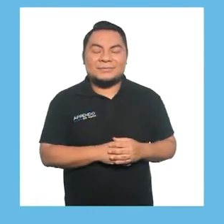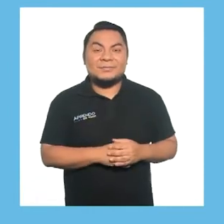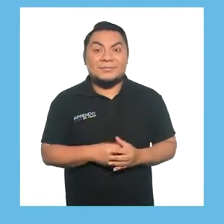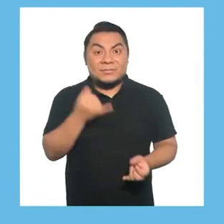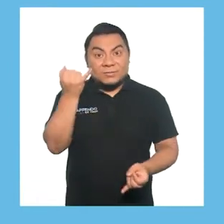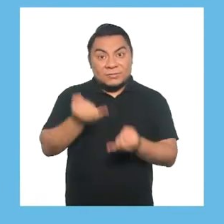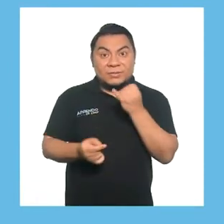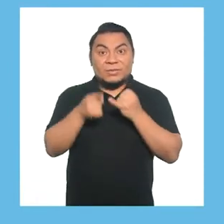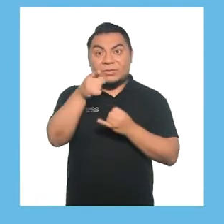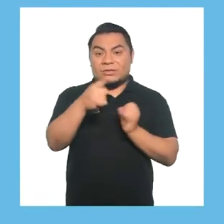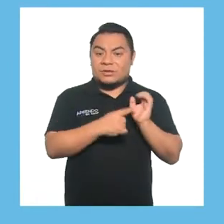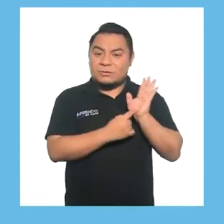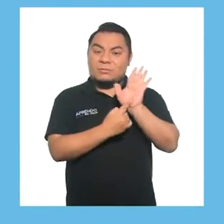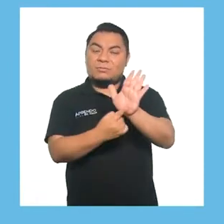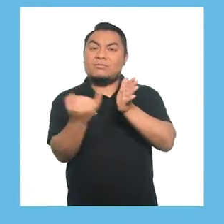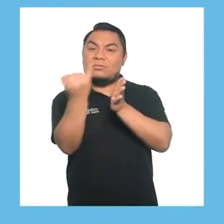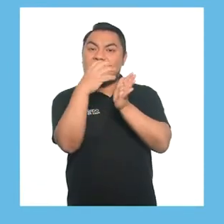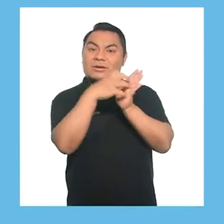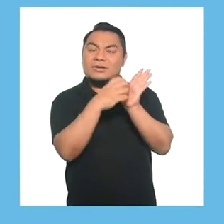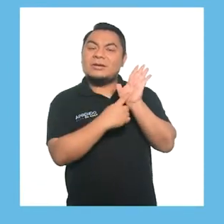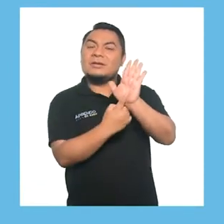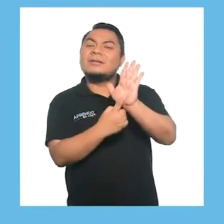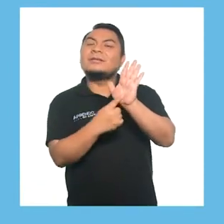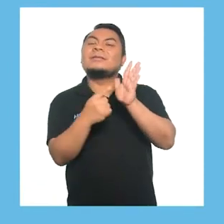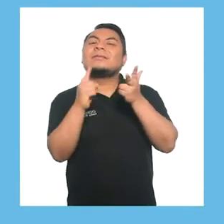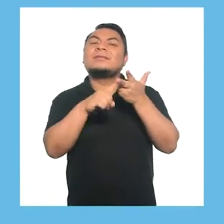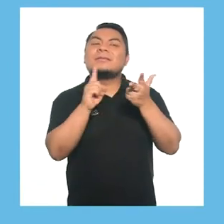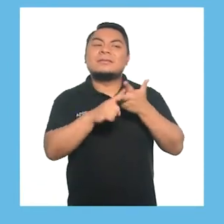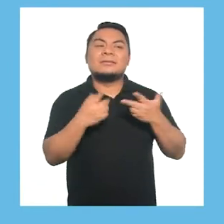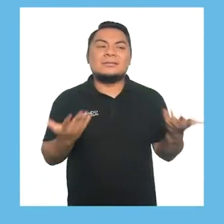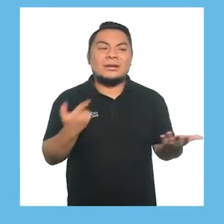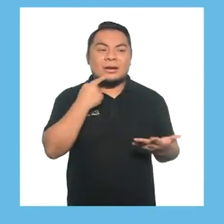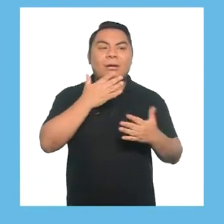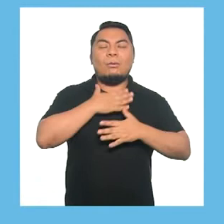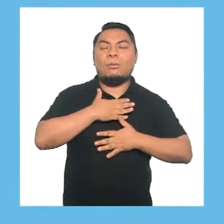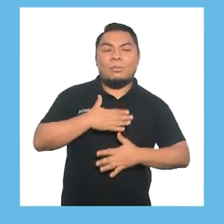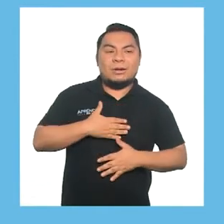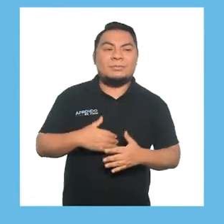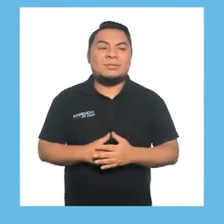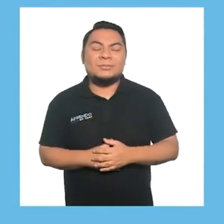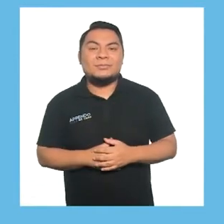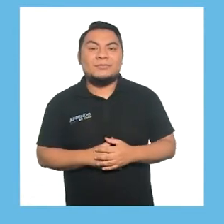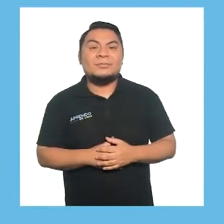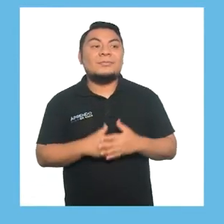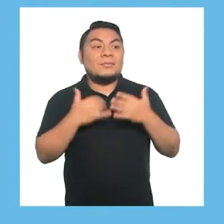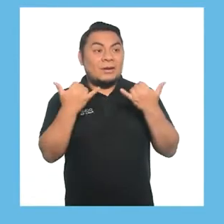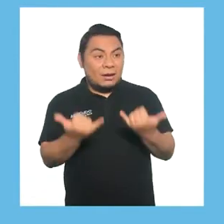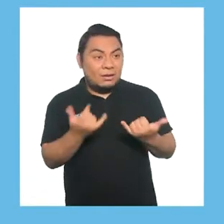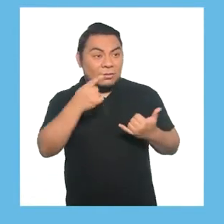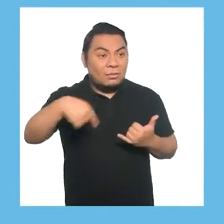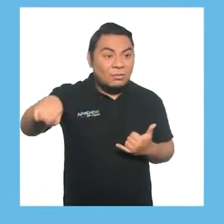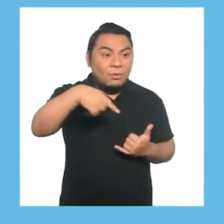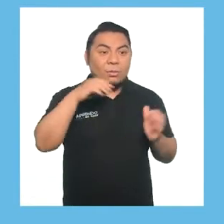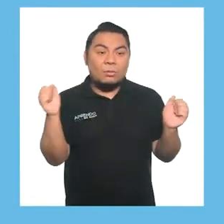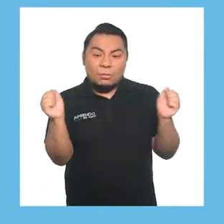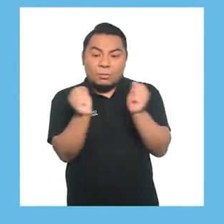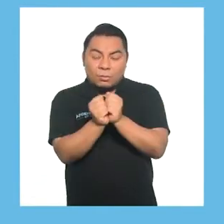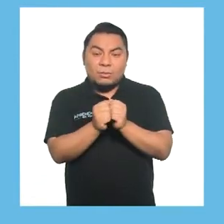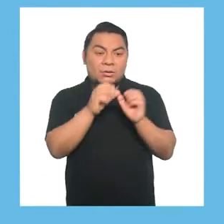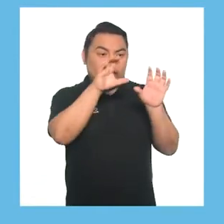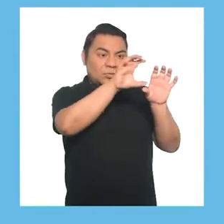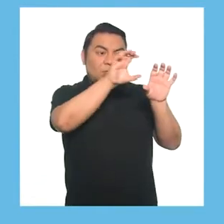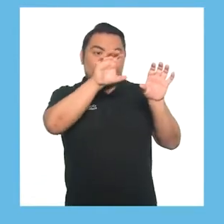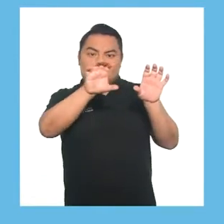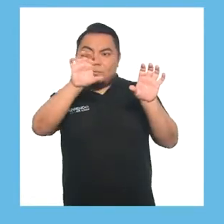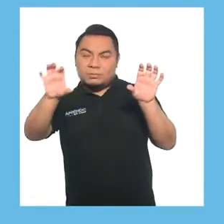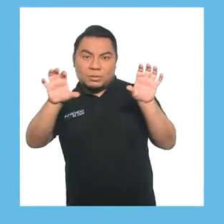Y por último, muéstrale el pictograma de cuerpo. Ahora, junta las imágenes